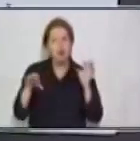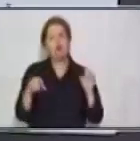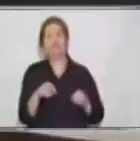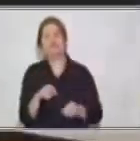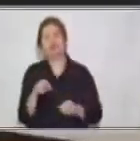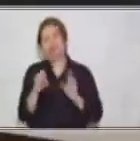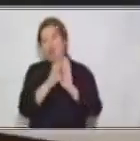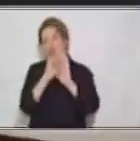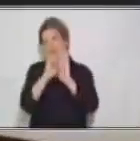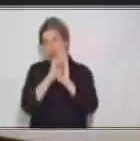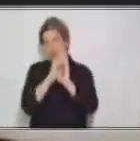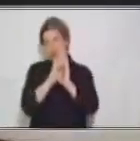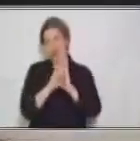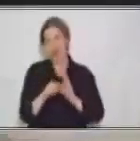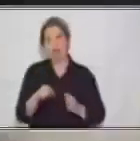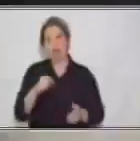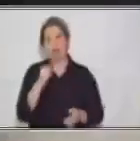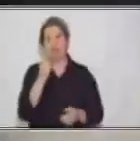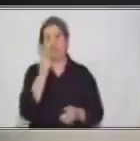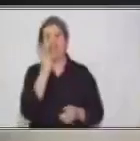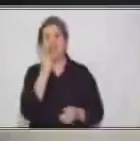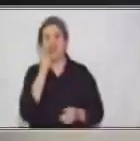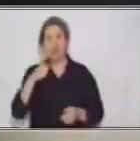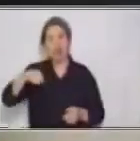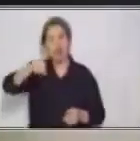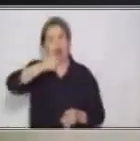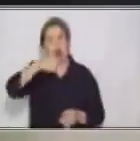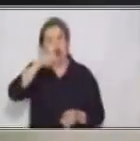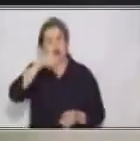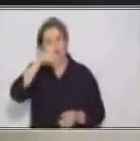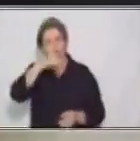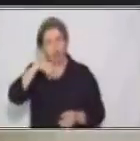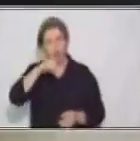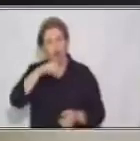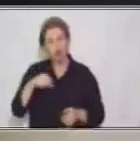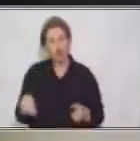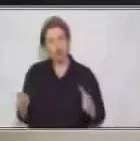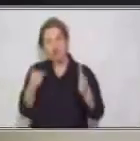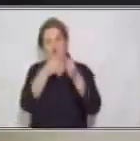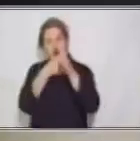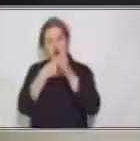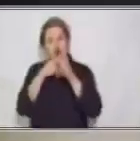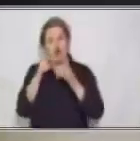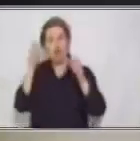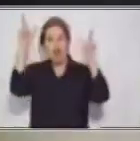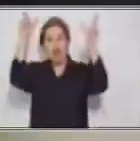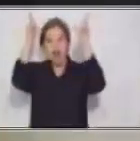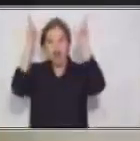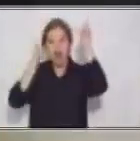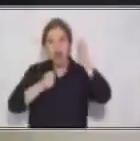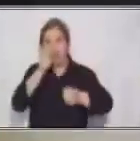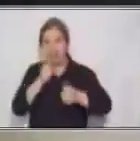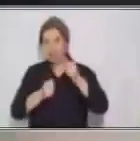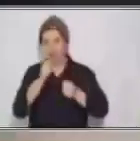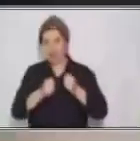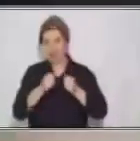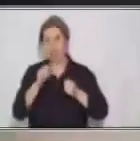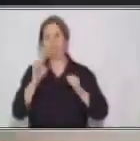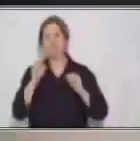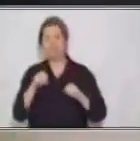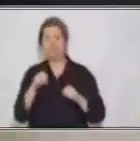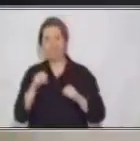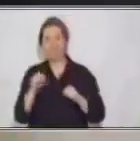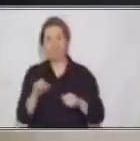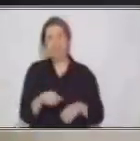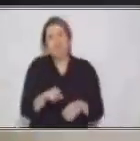arroz con leche. ¿Ya? Aquí encontramos la preposición, arroz con leche. Si